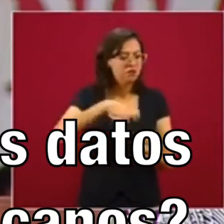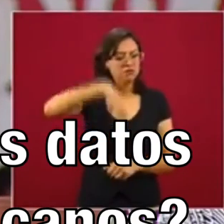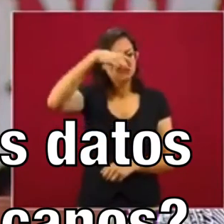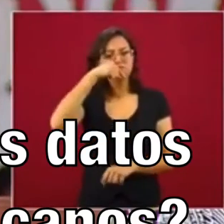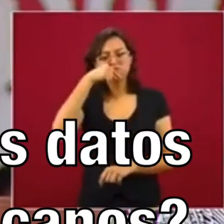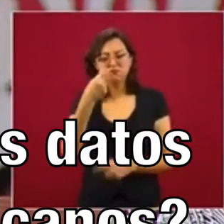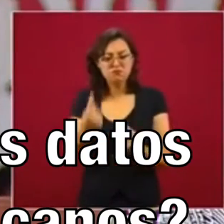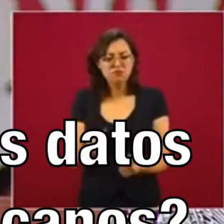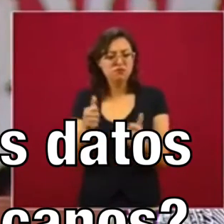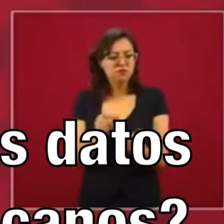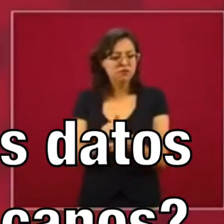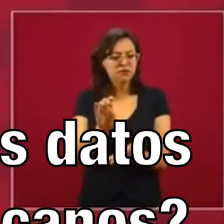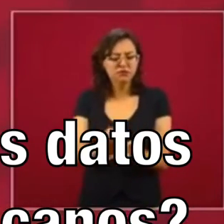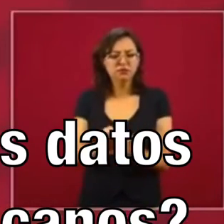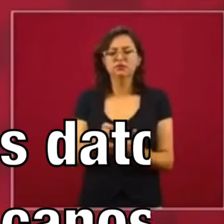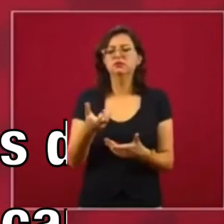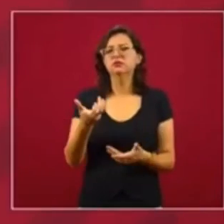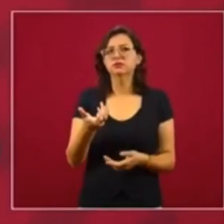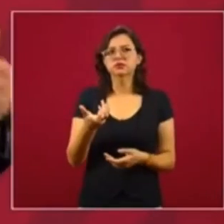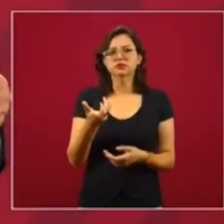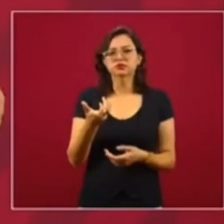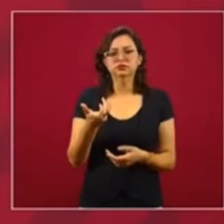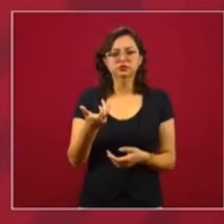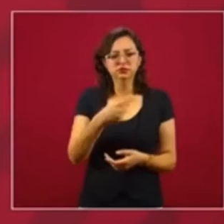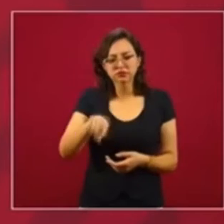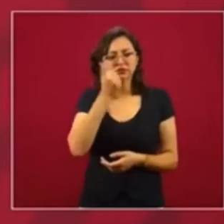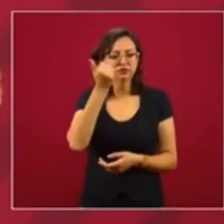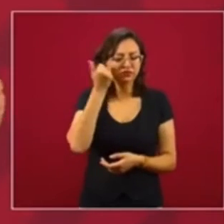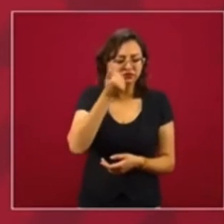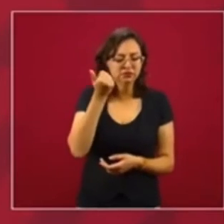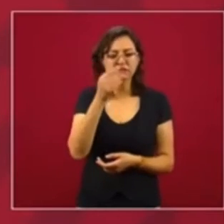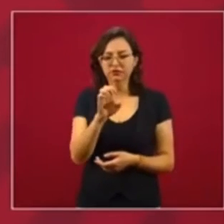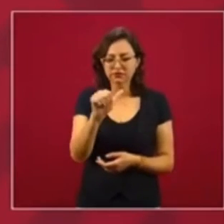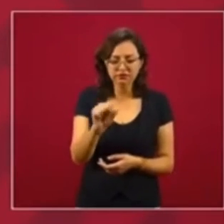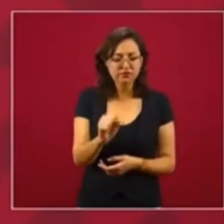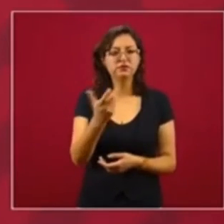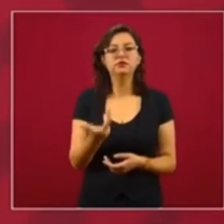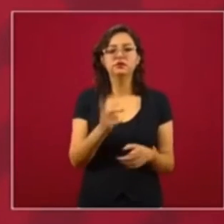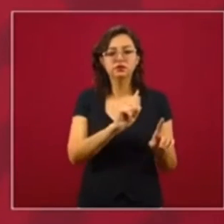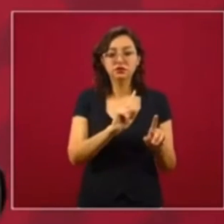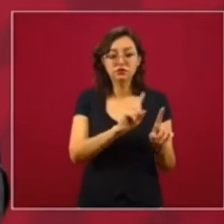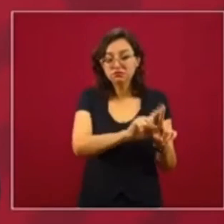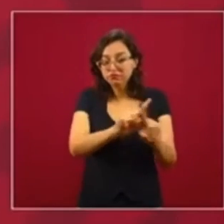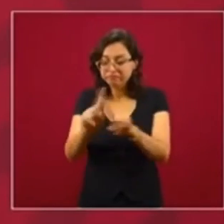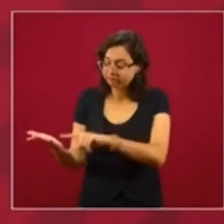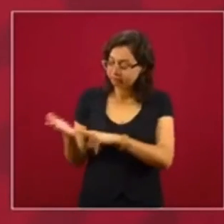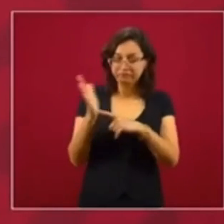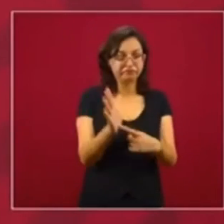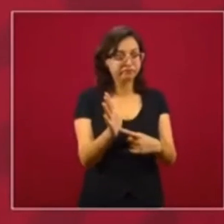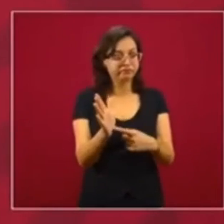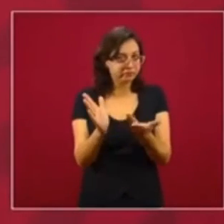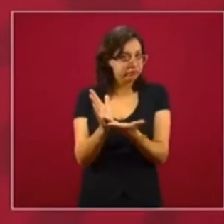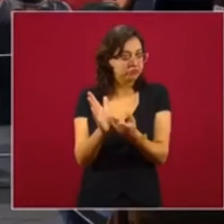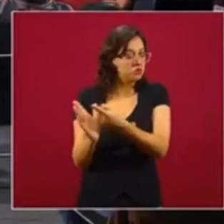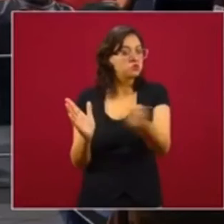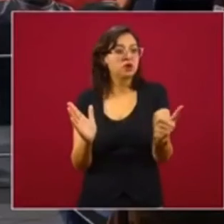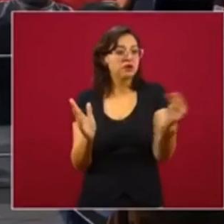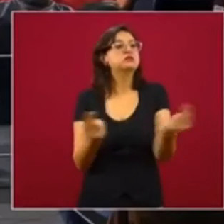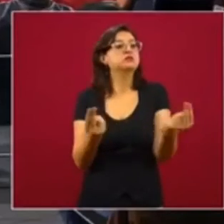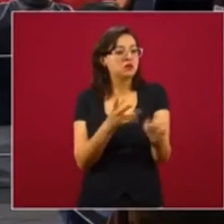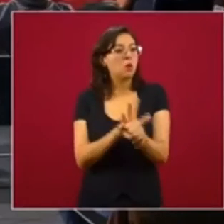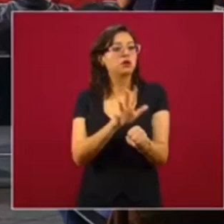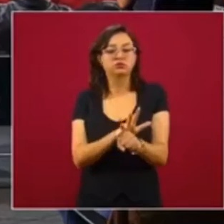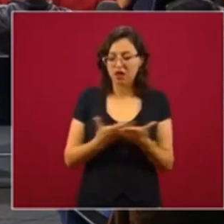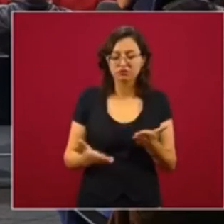si había una niña o un niño con discapacidad, si habían estudiantes para las becas. Y lo que más desde entonces demandó la gente